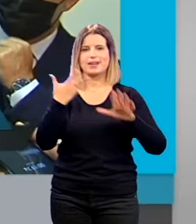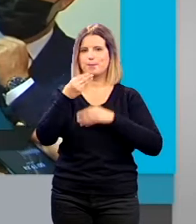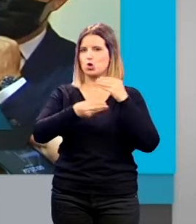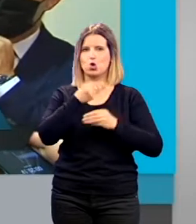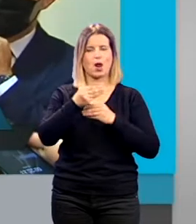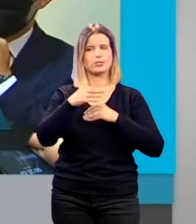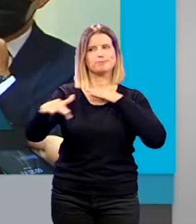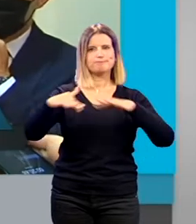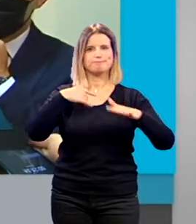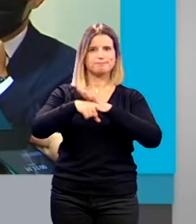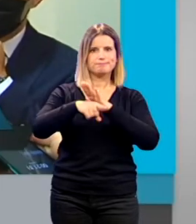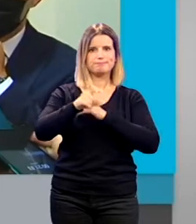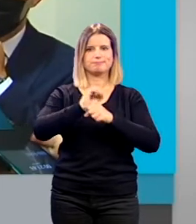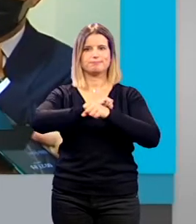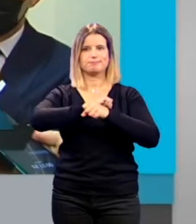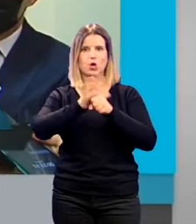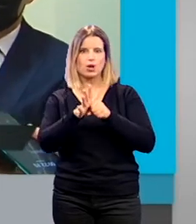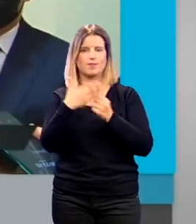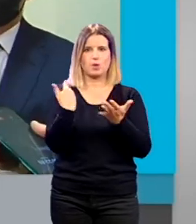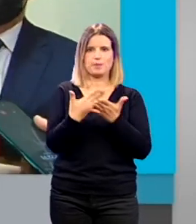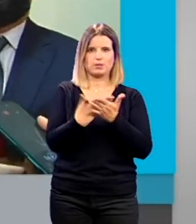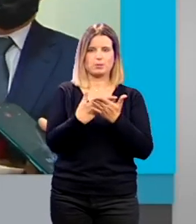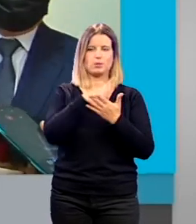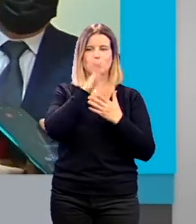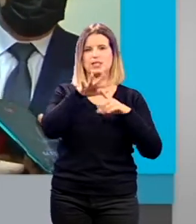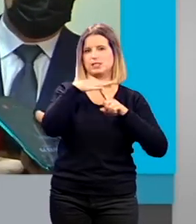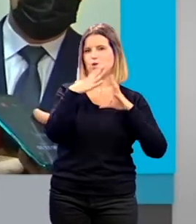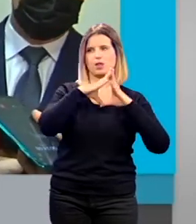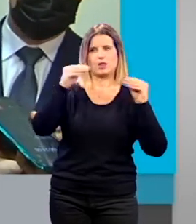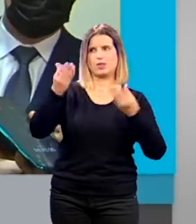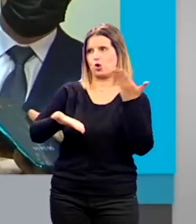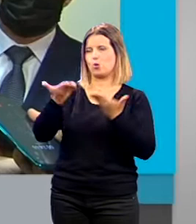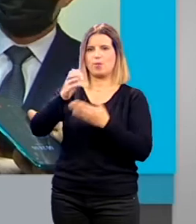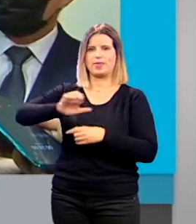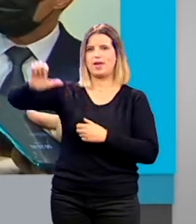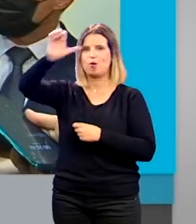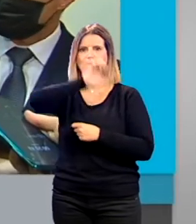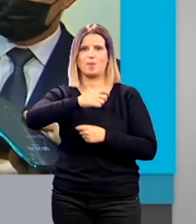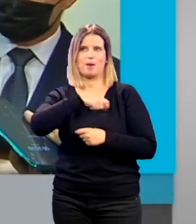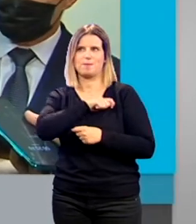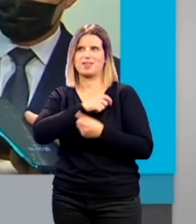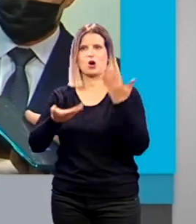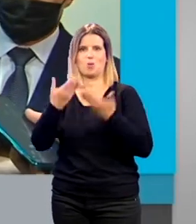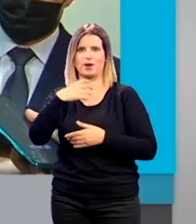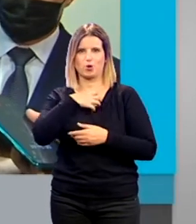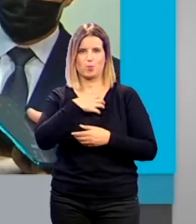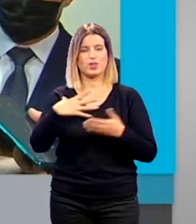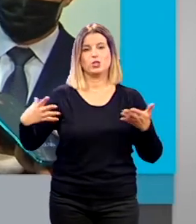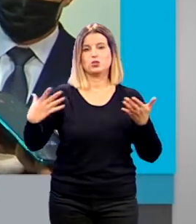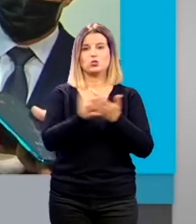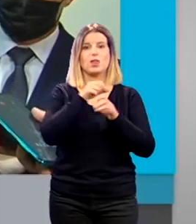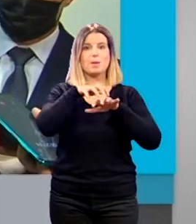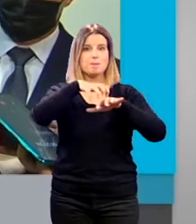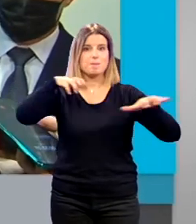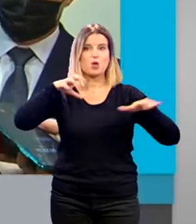COVID tanto en cuanto la situación en Andalucía no es comparable con el resto de Europa ni siquiera con el resto de España En cualquier caso la mayoría